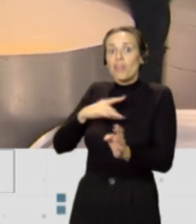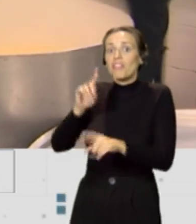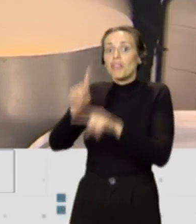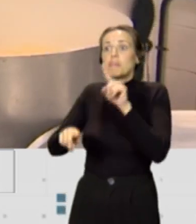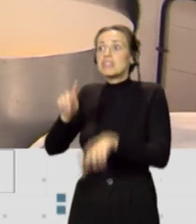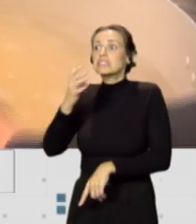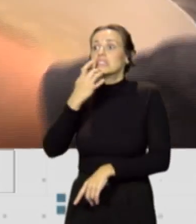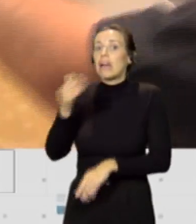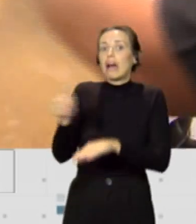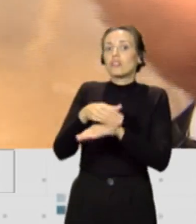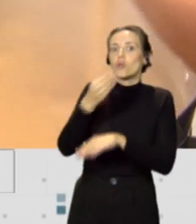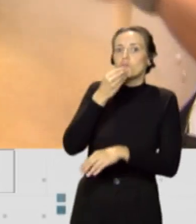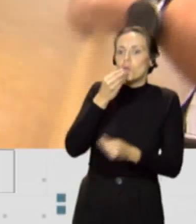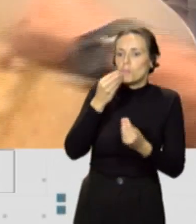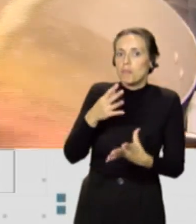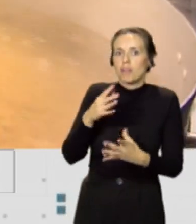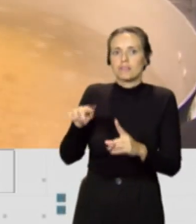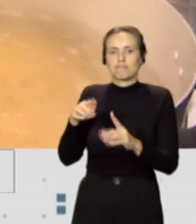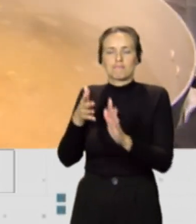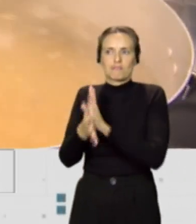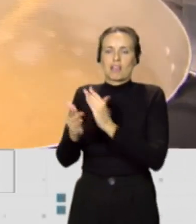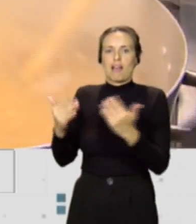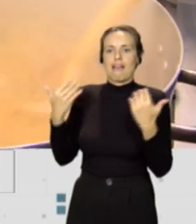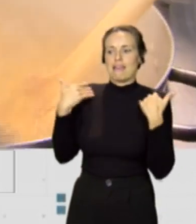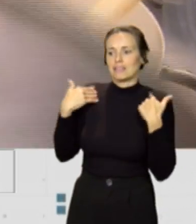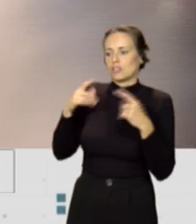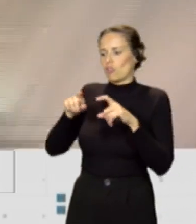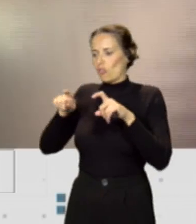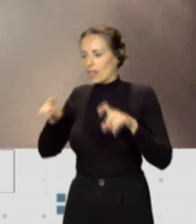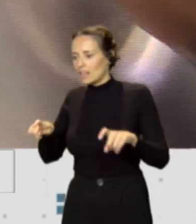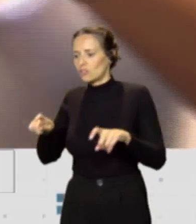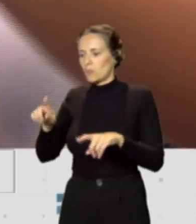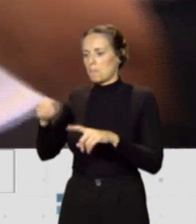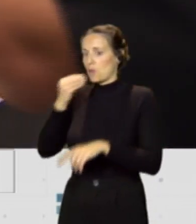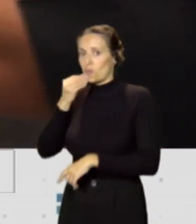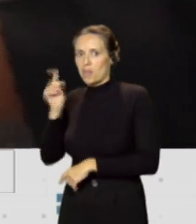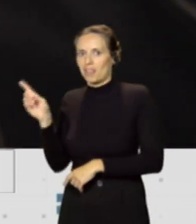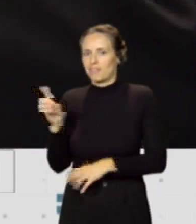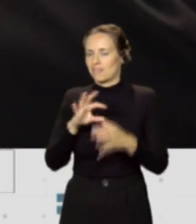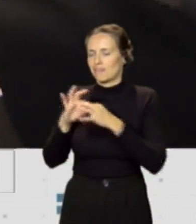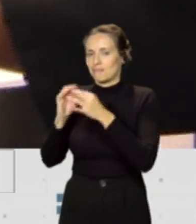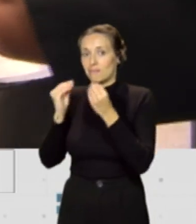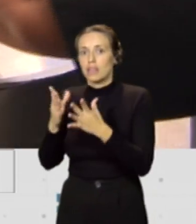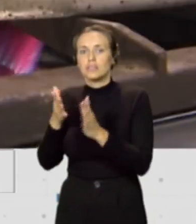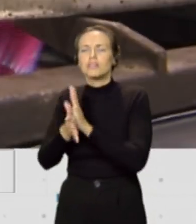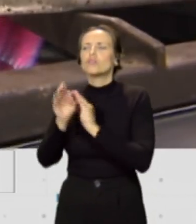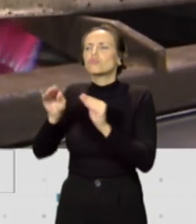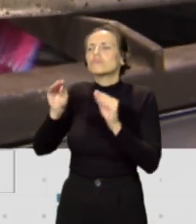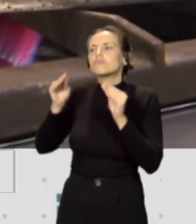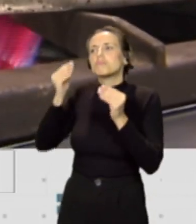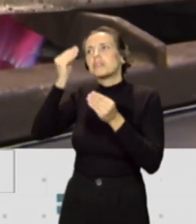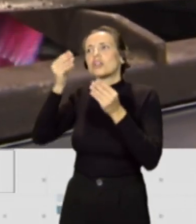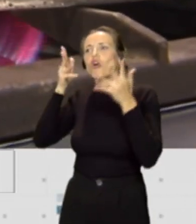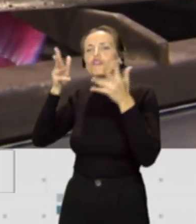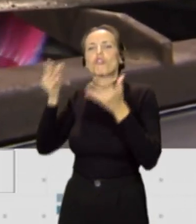bien, si hacemos esa combinación de ejercicio, descanso y alimentación. ¿Cuáles serían, en su opinión, los consejos más importantes que debemos